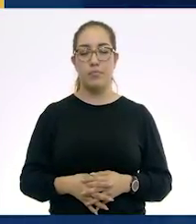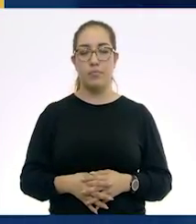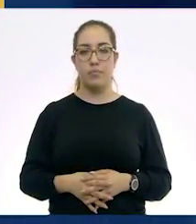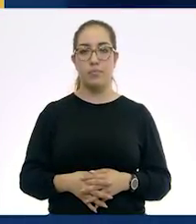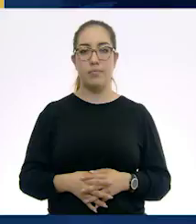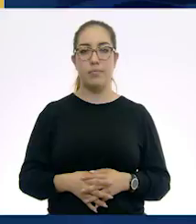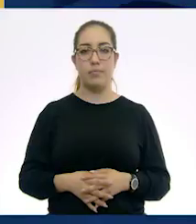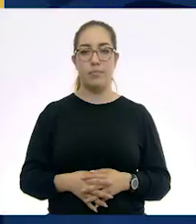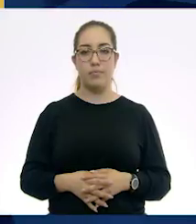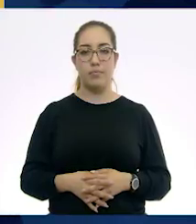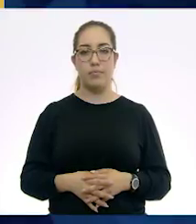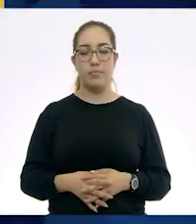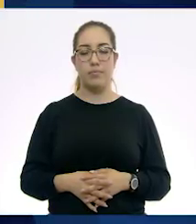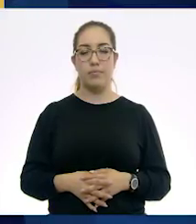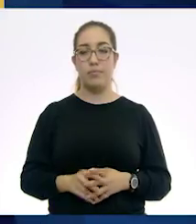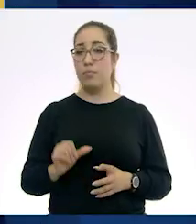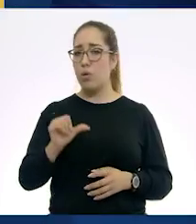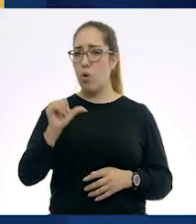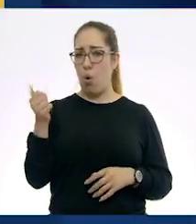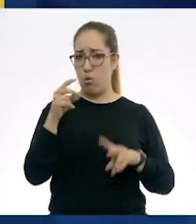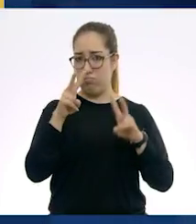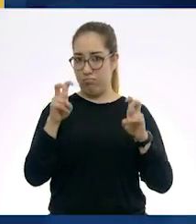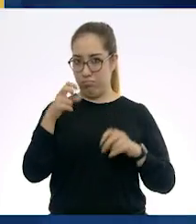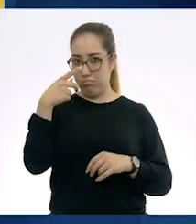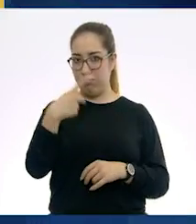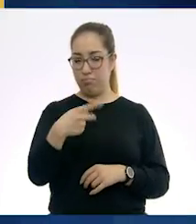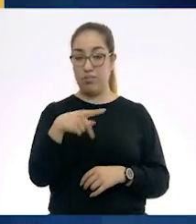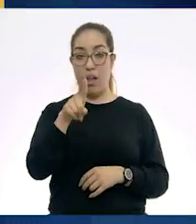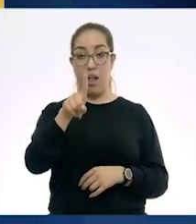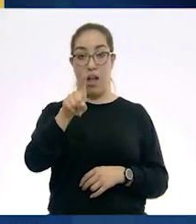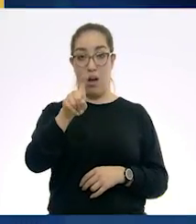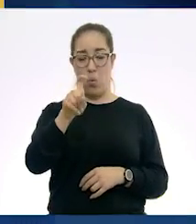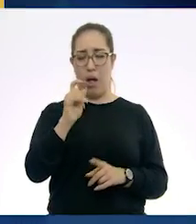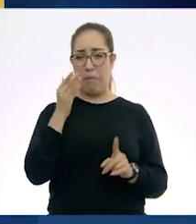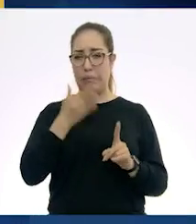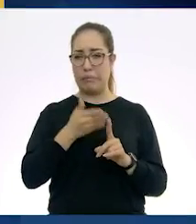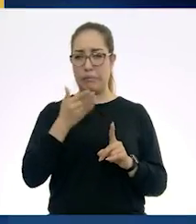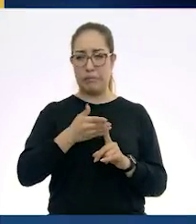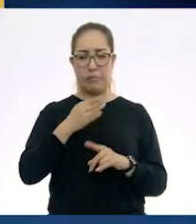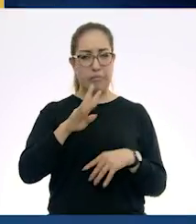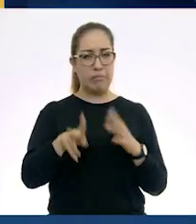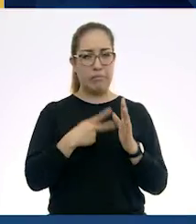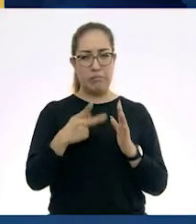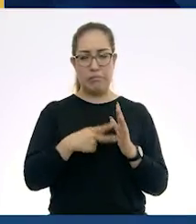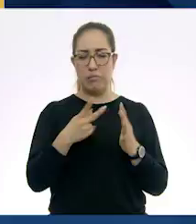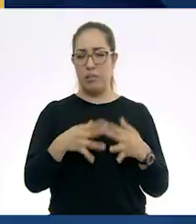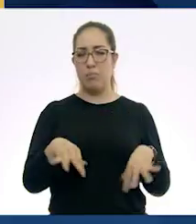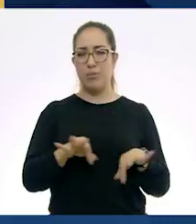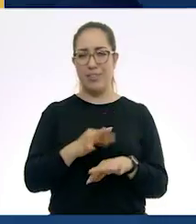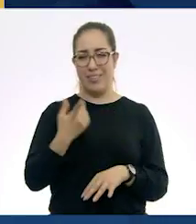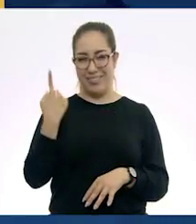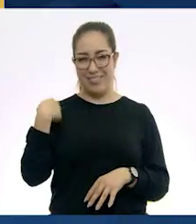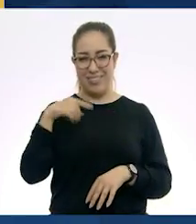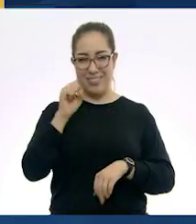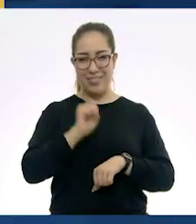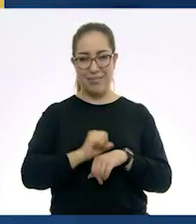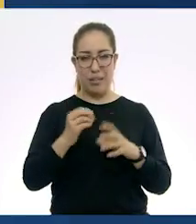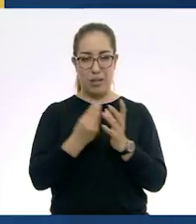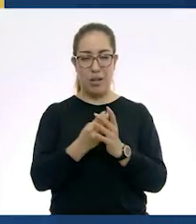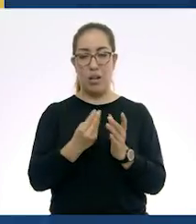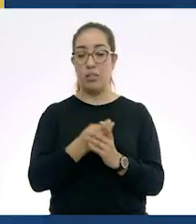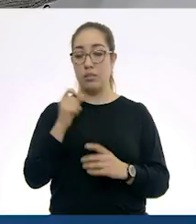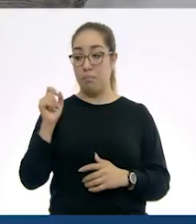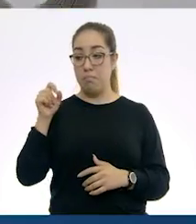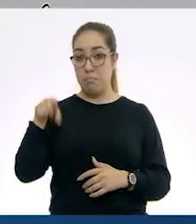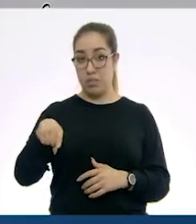Y hablando del agua, que también era una de las cosas en las que estábamos insistiendo y mencionábamos en la sesión anterior, en la India